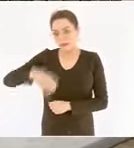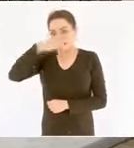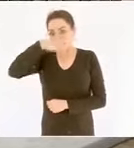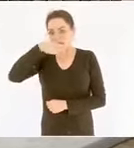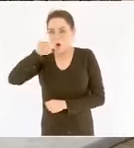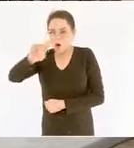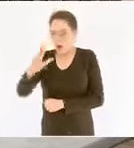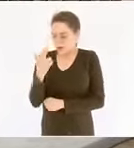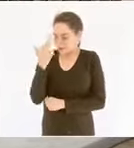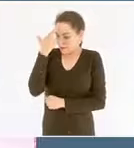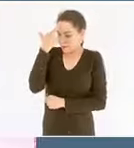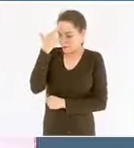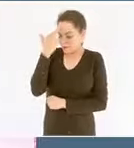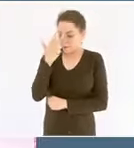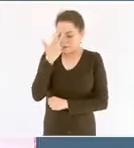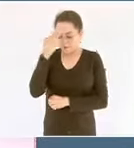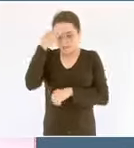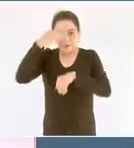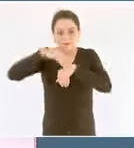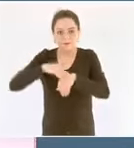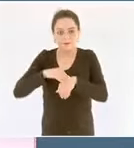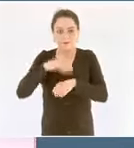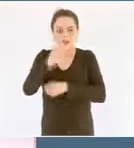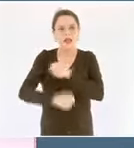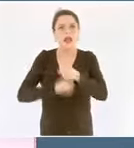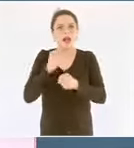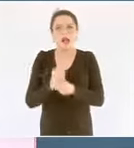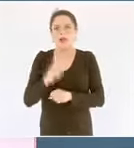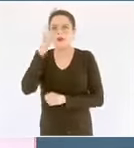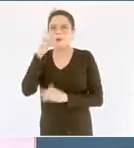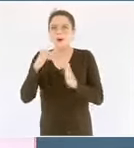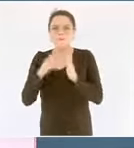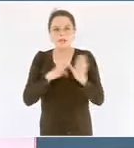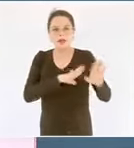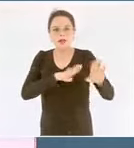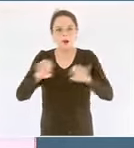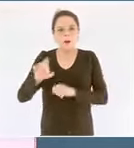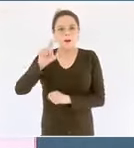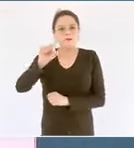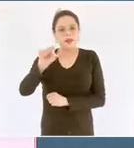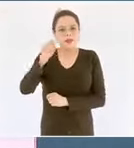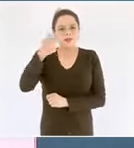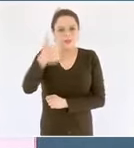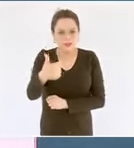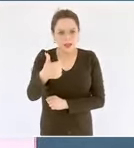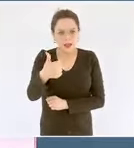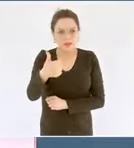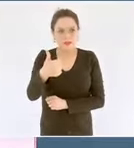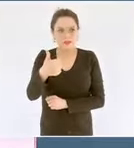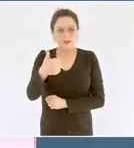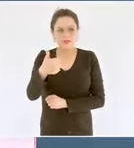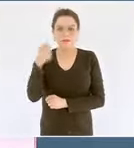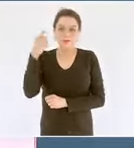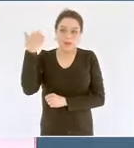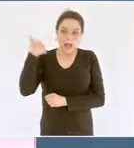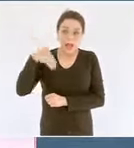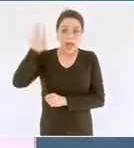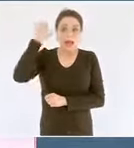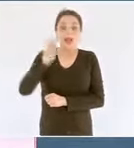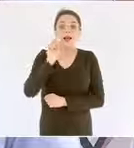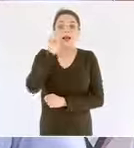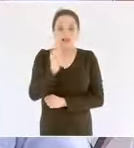que en el año de 1926 cuando era comandante militar